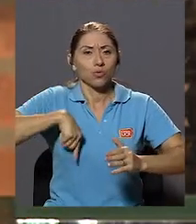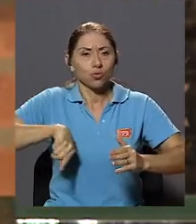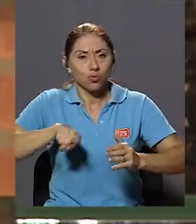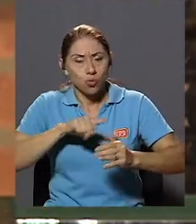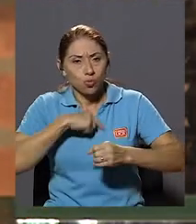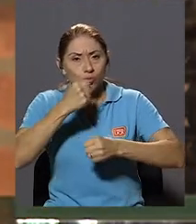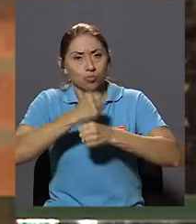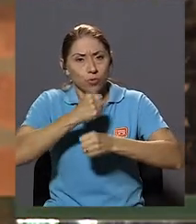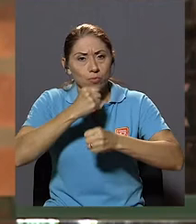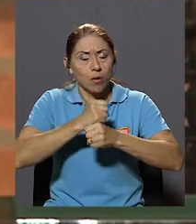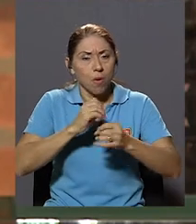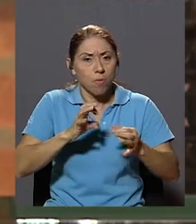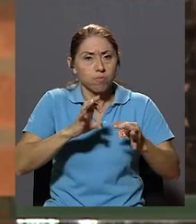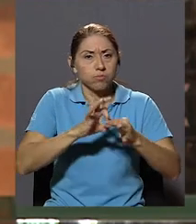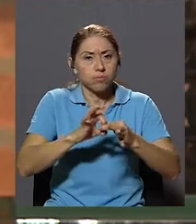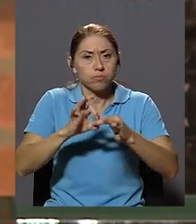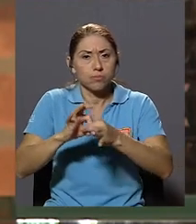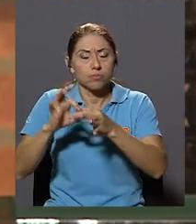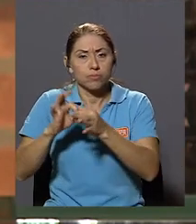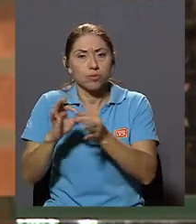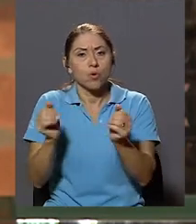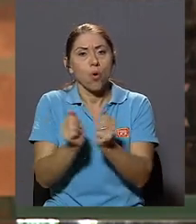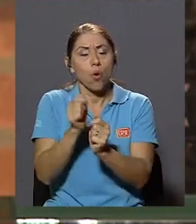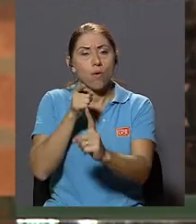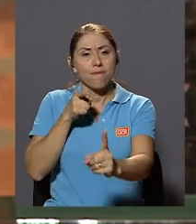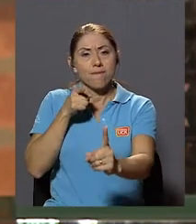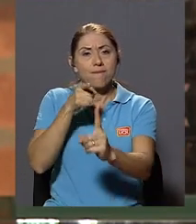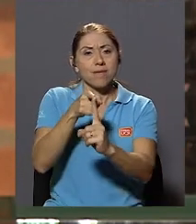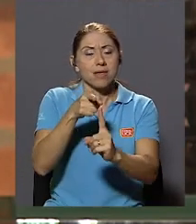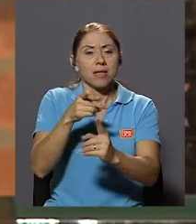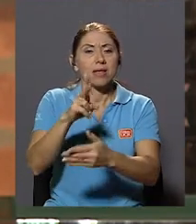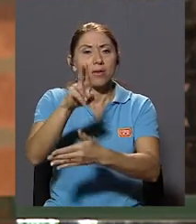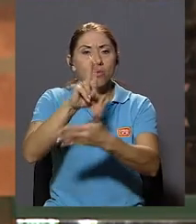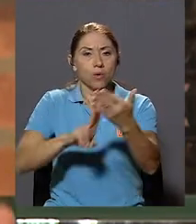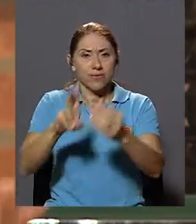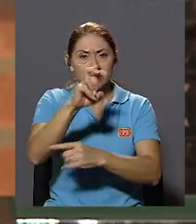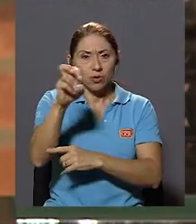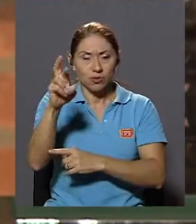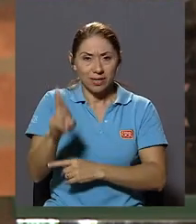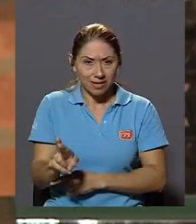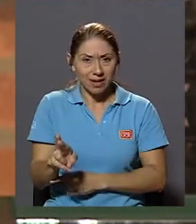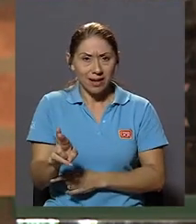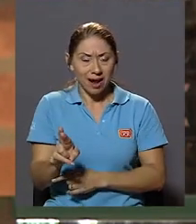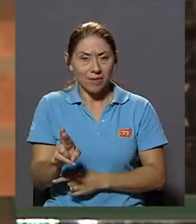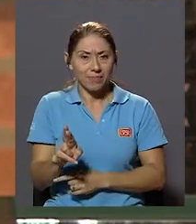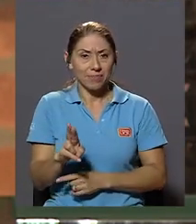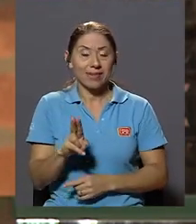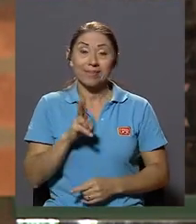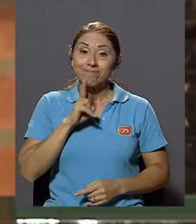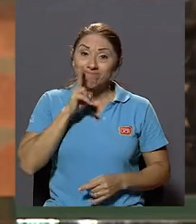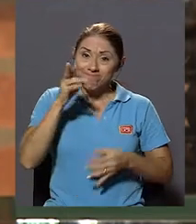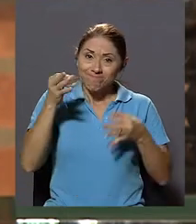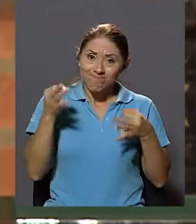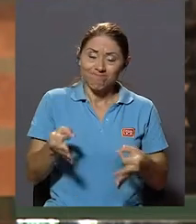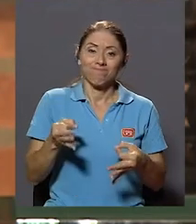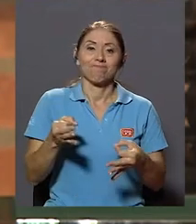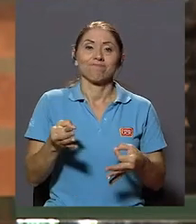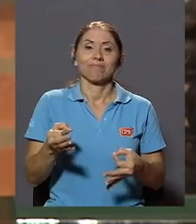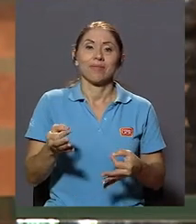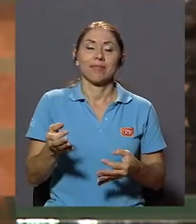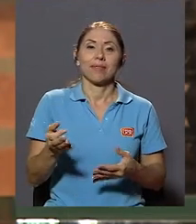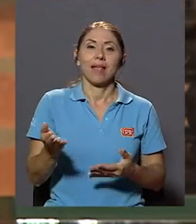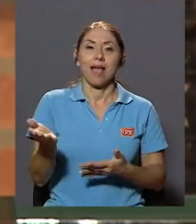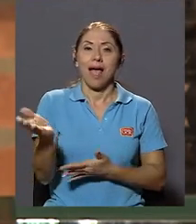Articulando Con el fin De que La Universidad De Costa Rica Sea efectivamente Algo que